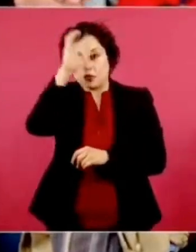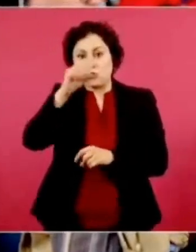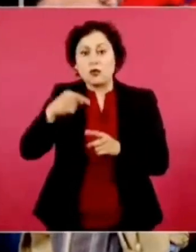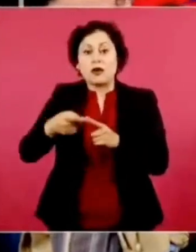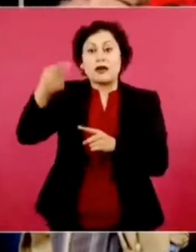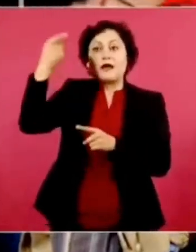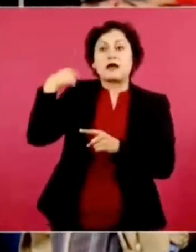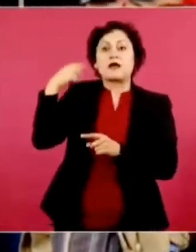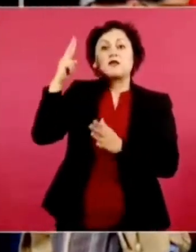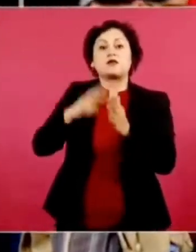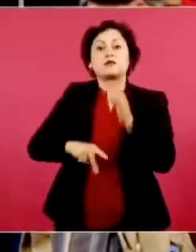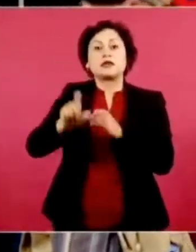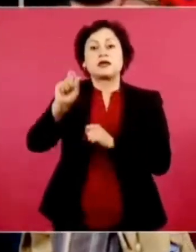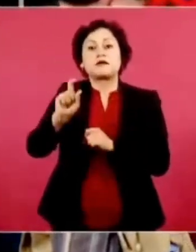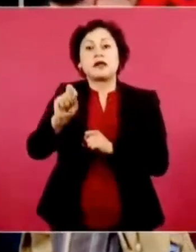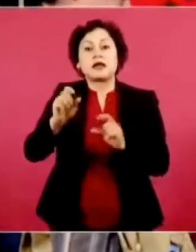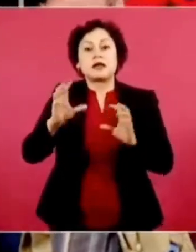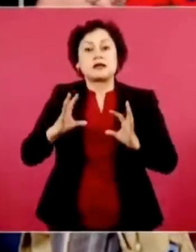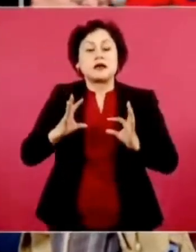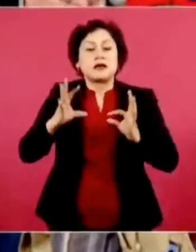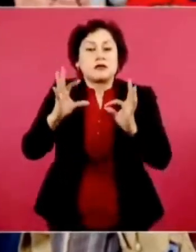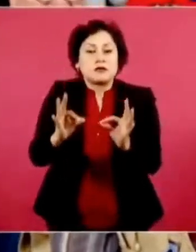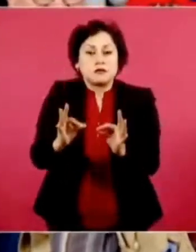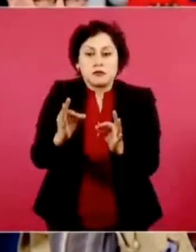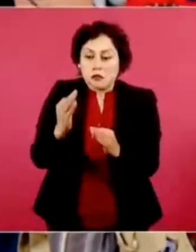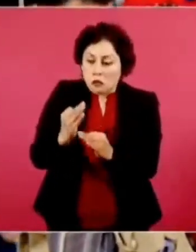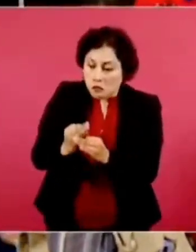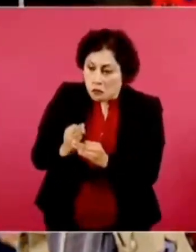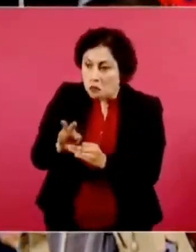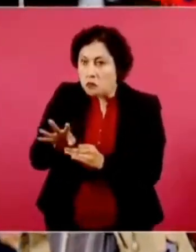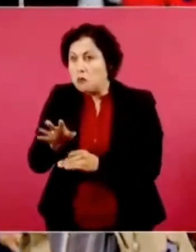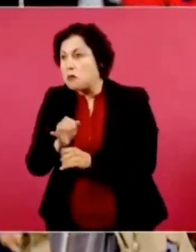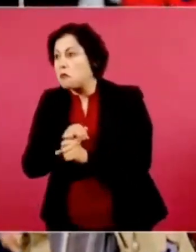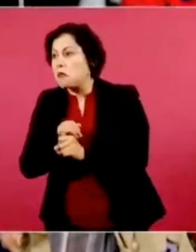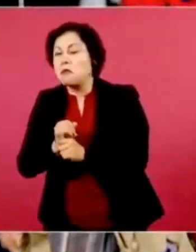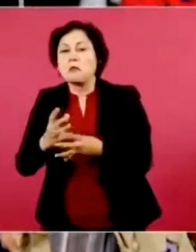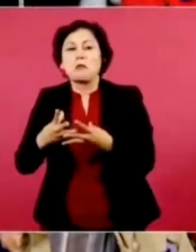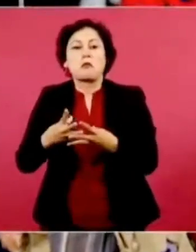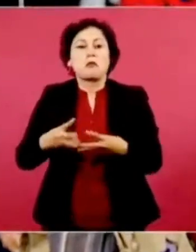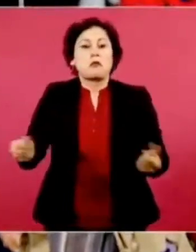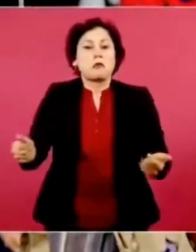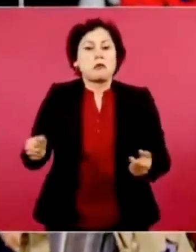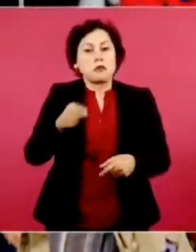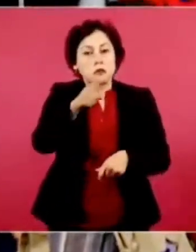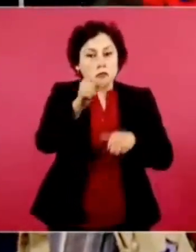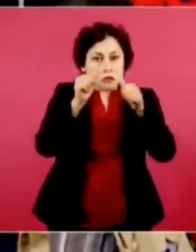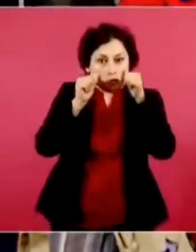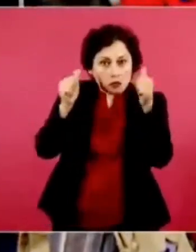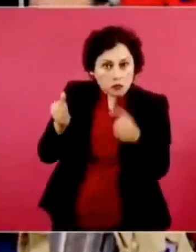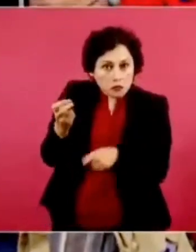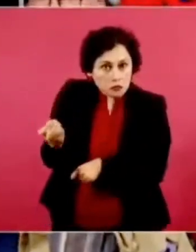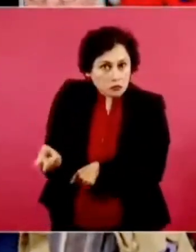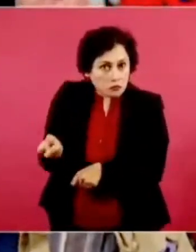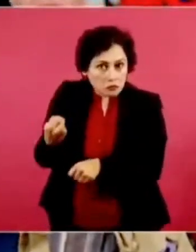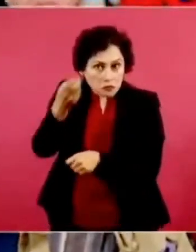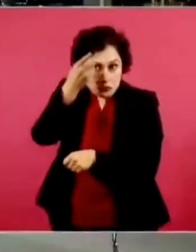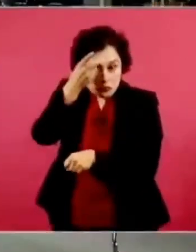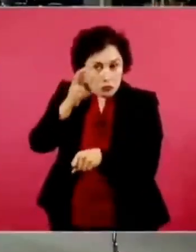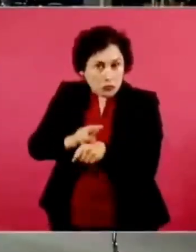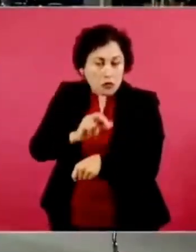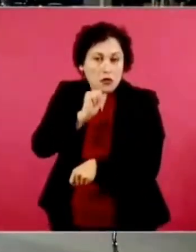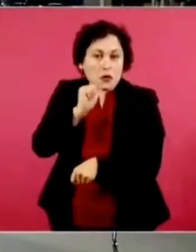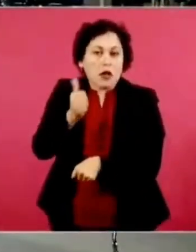dirección ya desapareció, señor presidente, no le interesó en su sexenio que diera los resultados. ¿Qué es lo que está pasando?